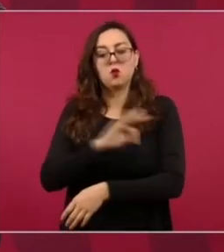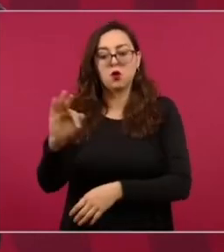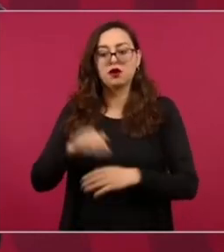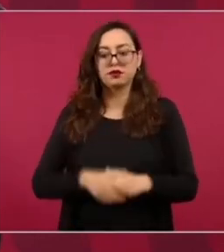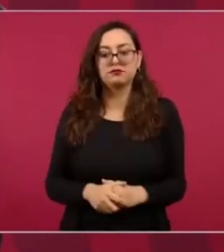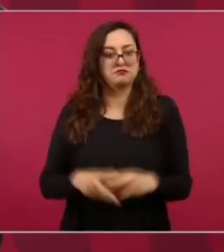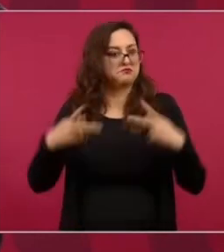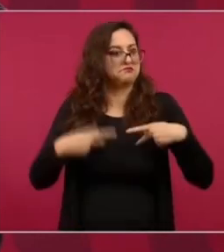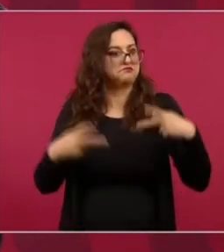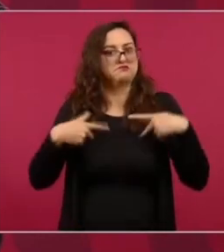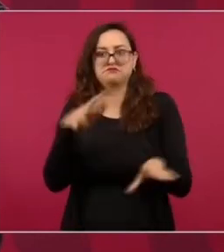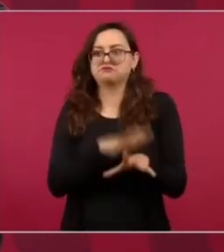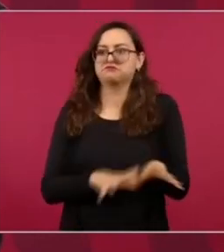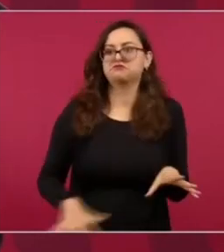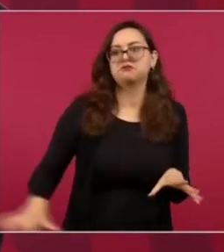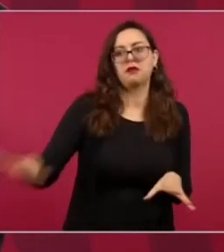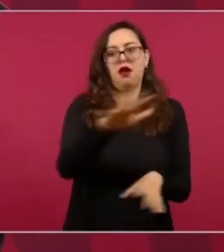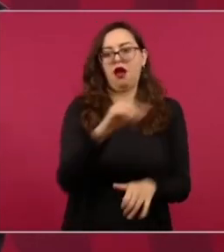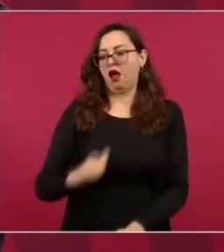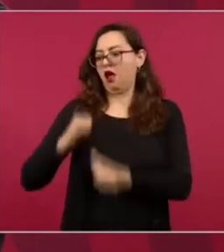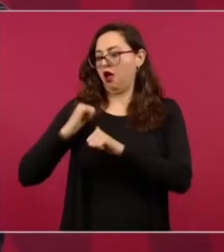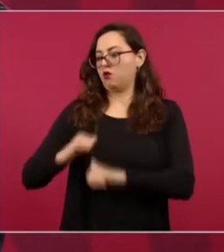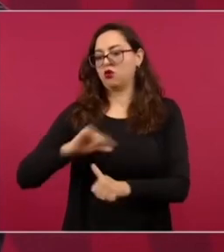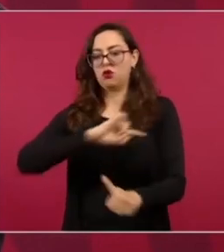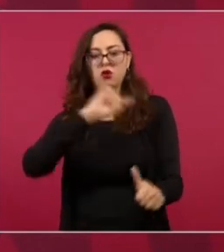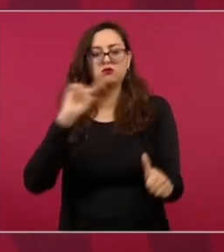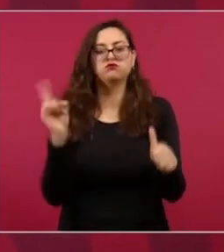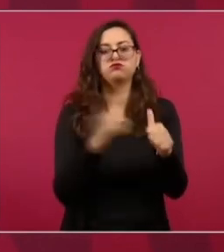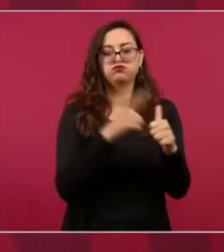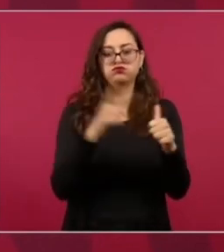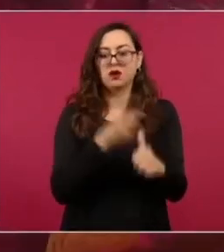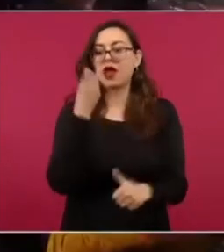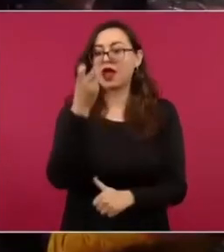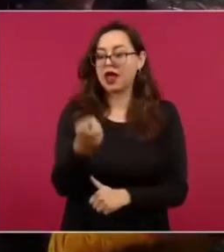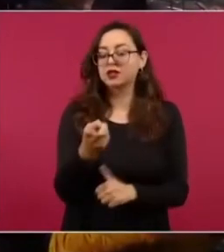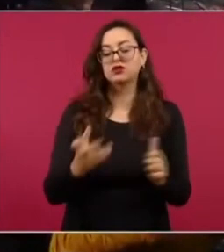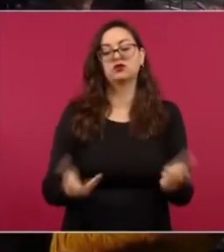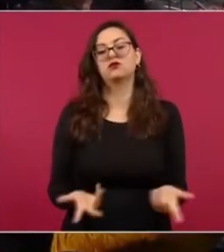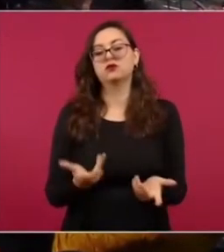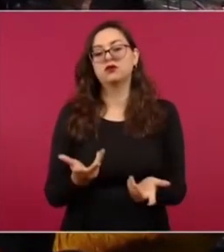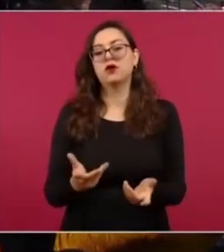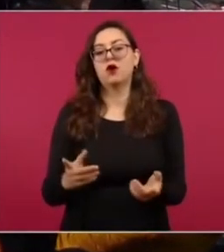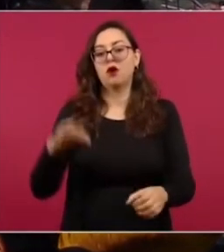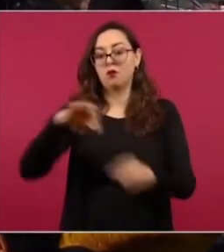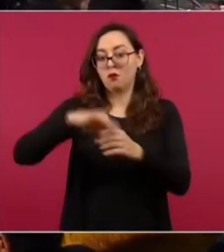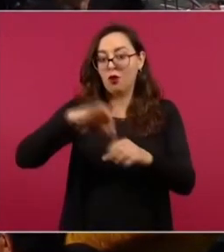pueblo soberano y esa es la democracia participativa